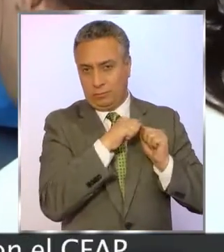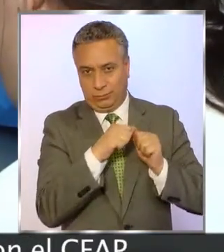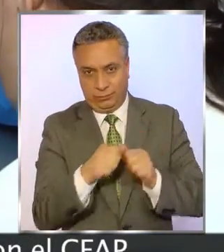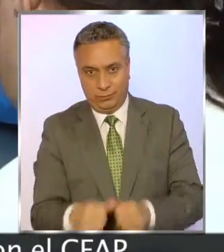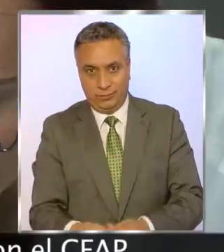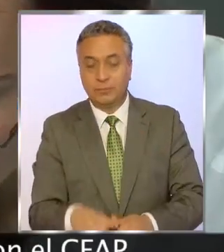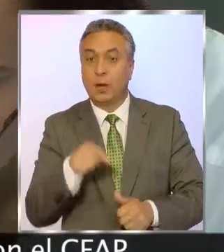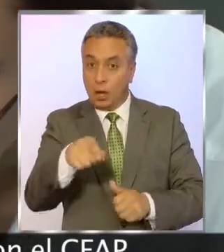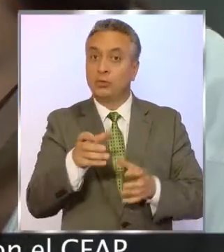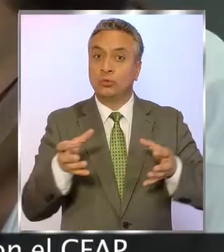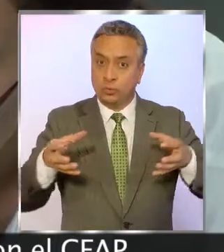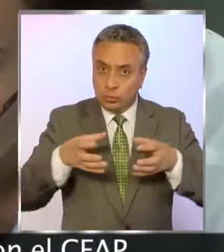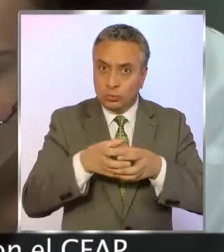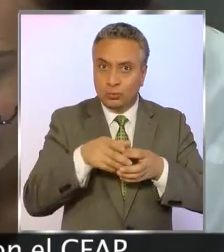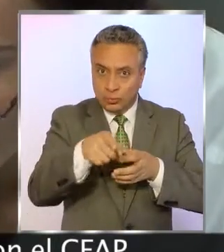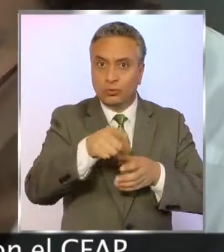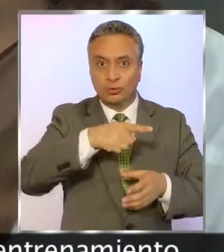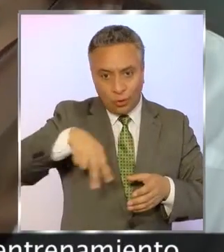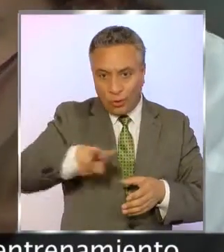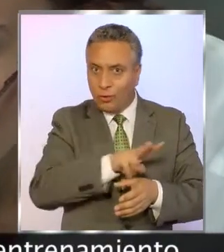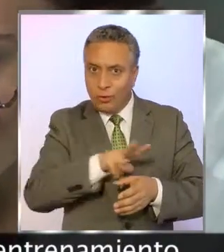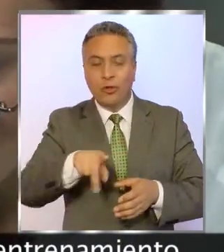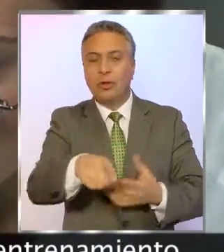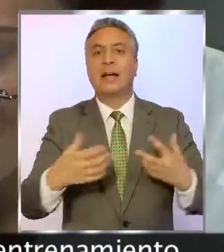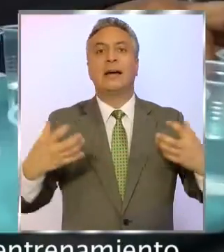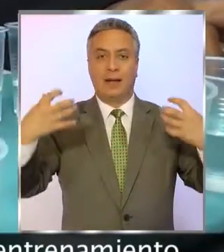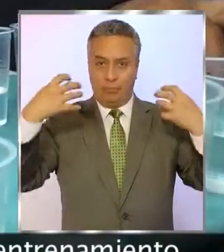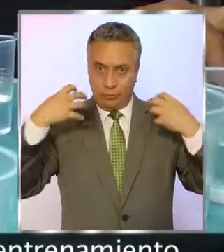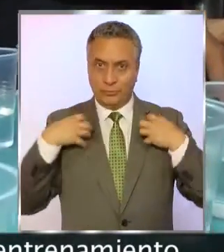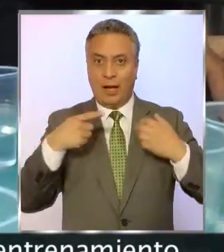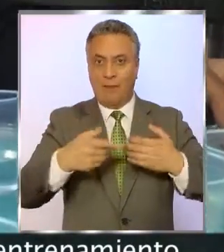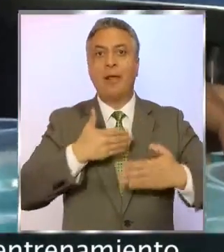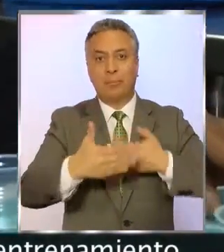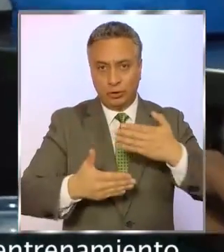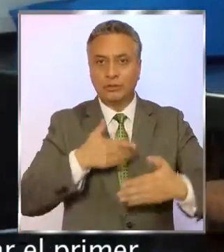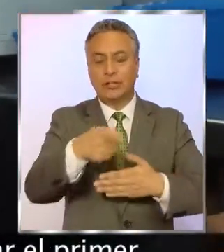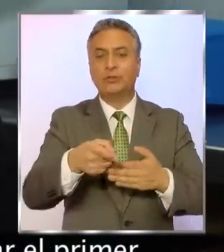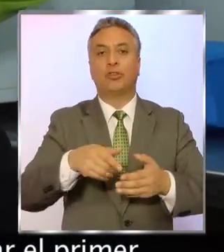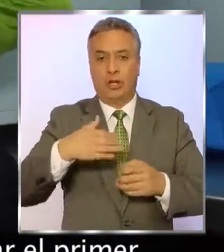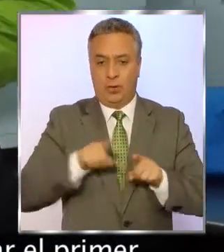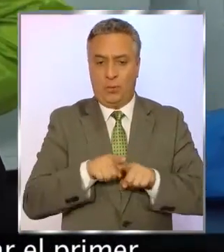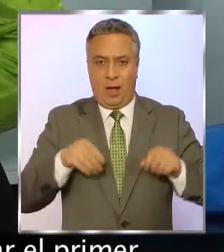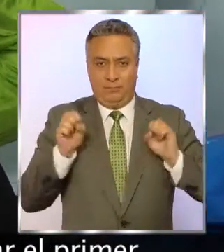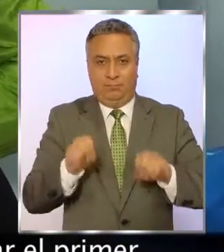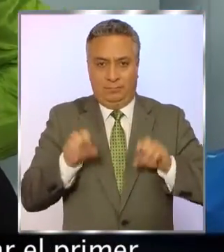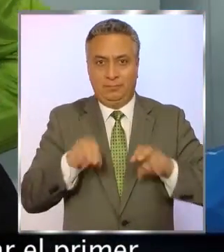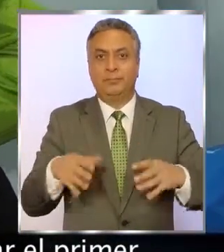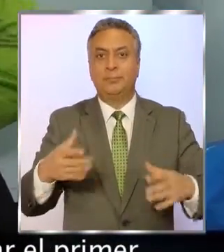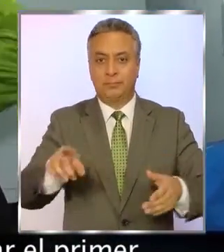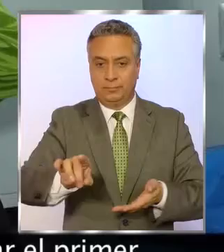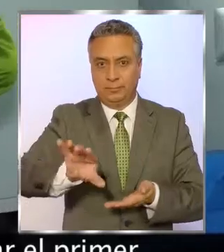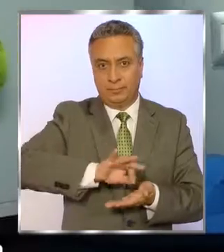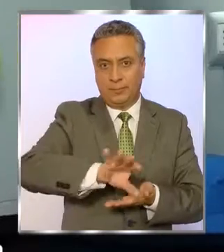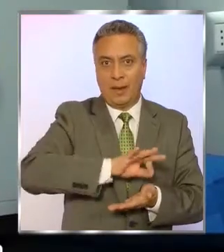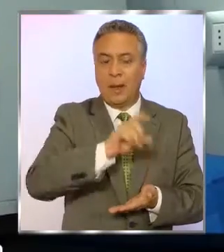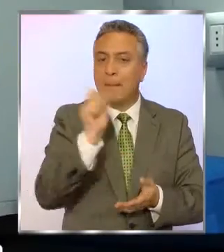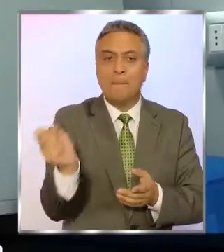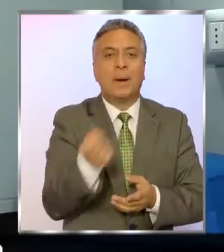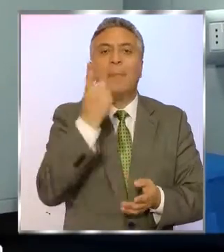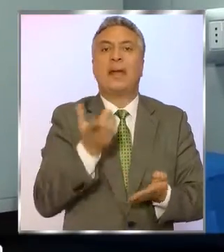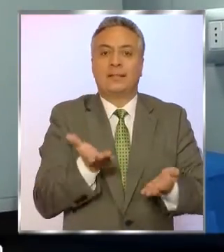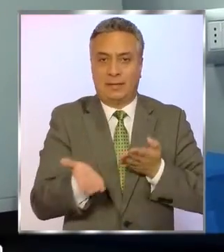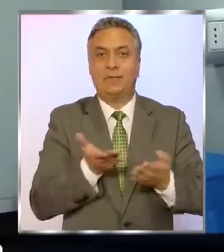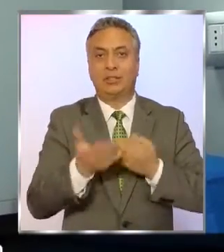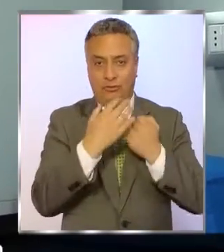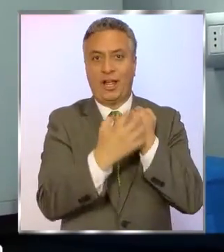Además, serán en conjunto con el SEAP los responsables del proceso de entrenamiento de los seleccionados para crear el primer servicio